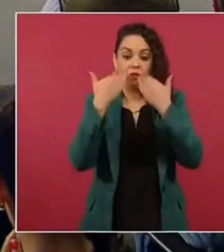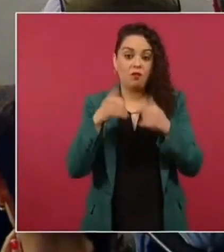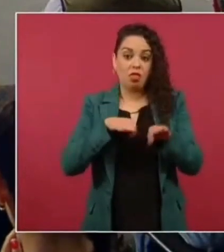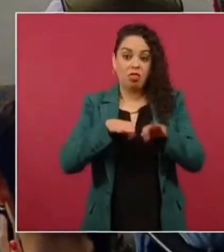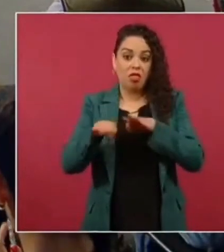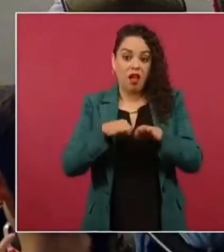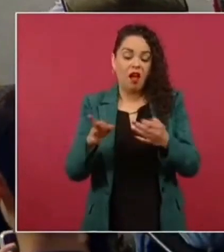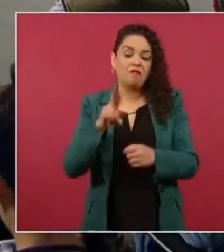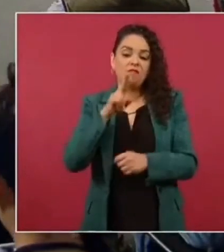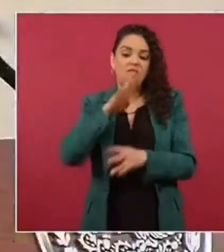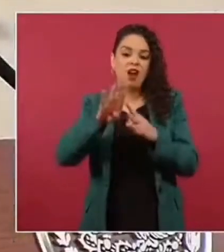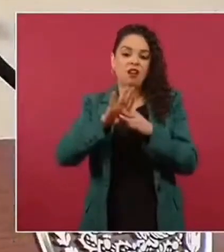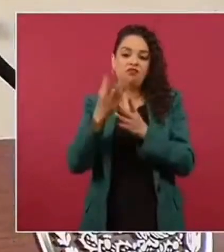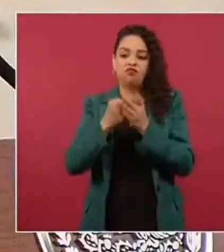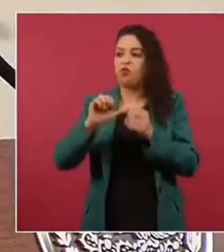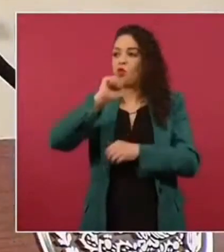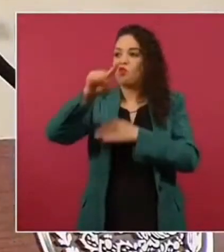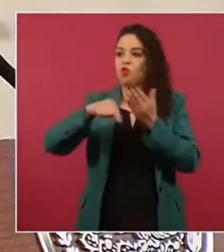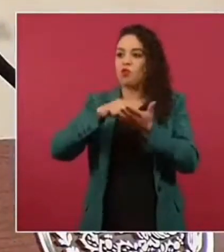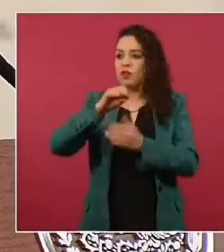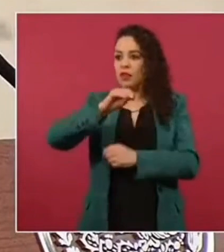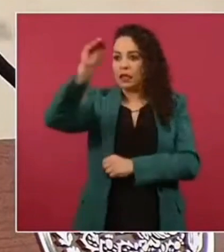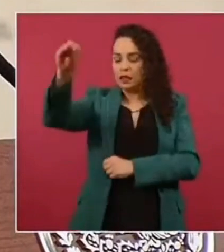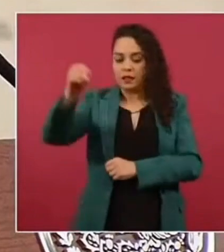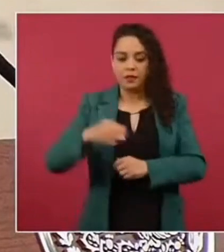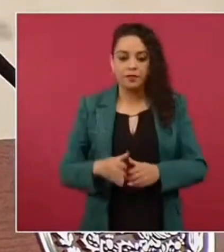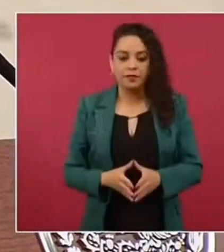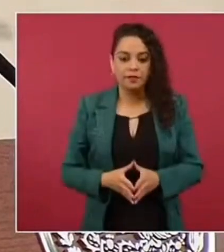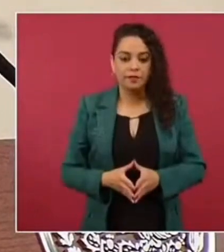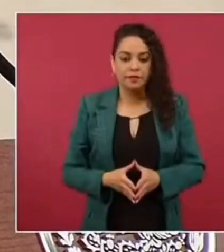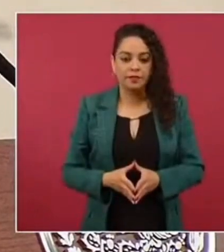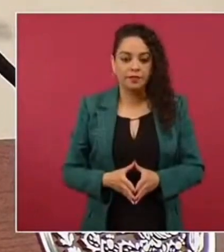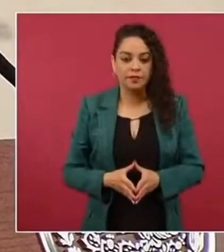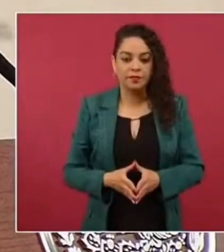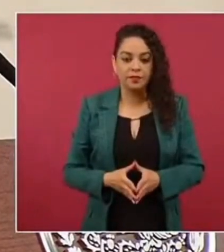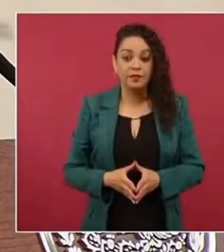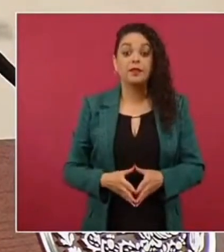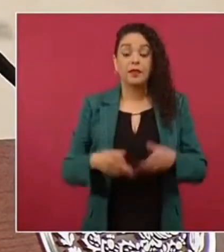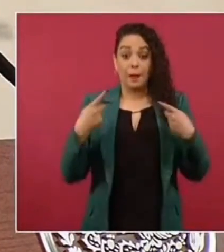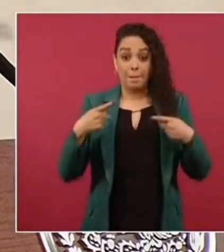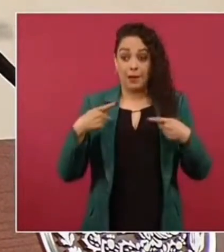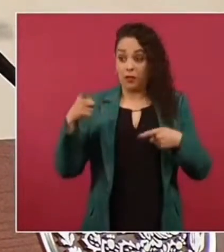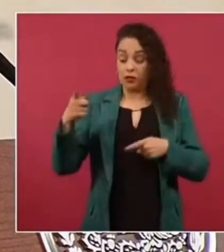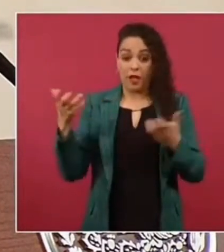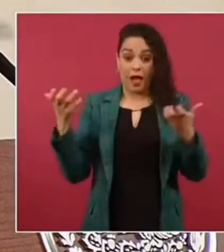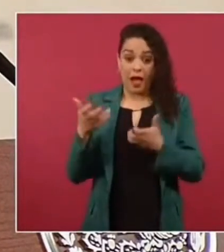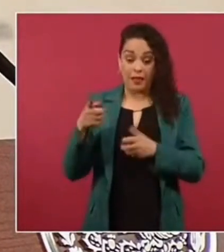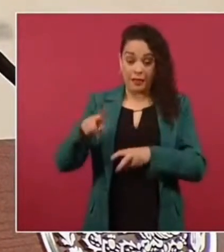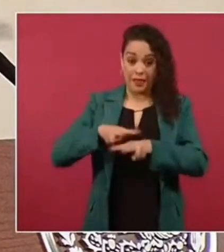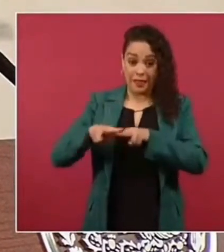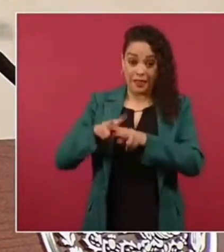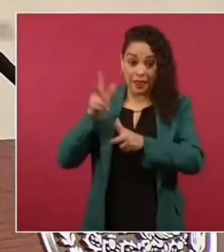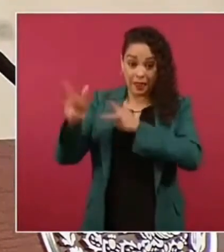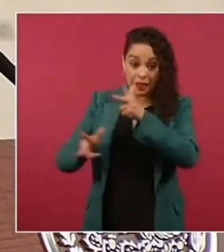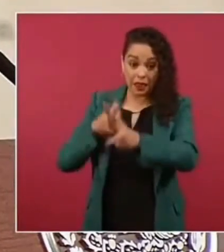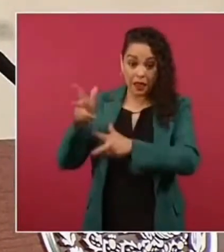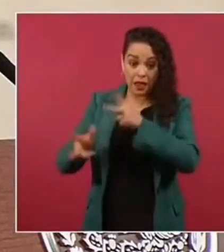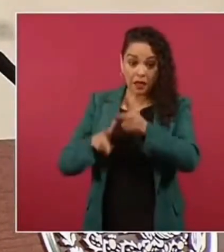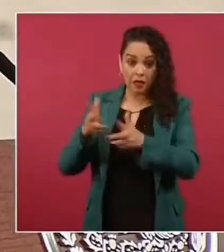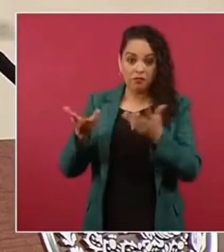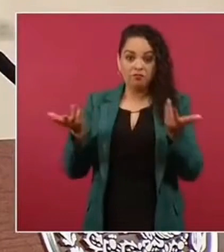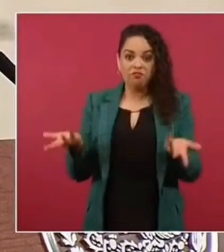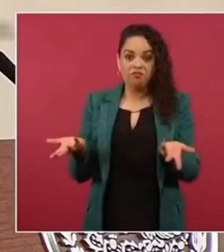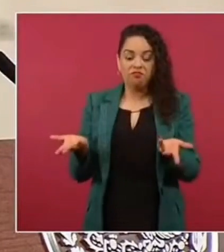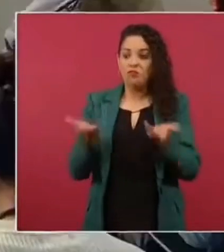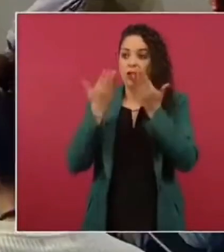emigraban y una opción que encontraron con la llegada de los trabajadores del tren es que no había ni espacios para donde hospedarse